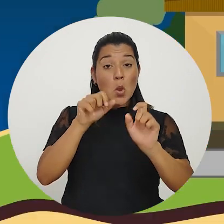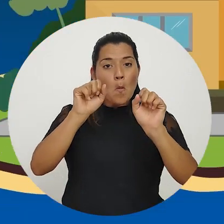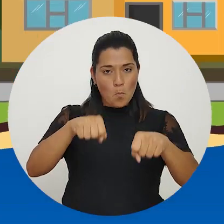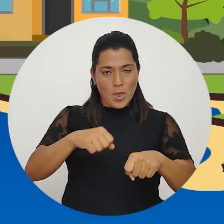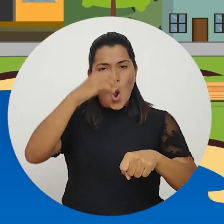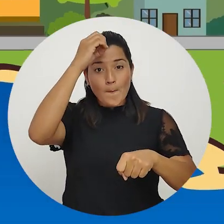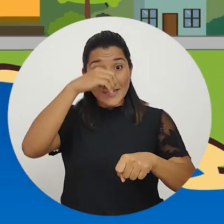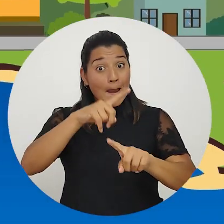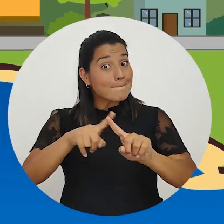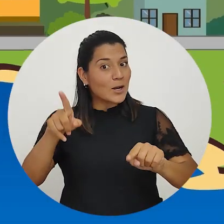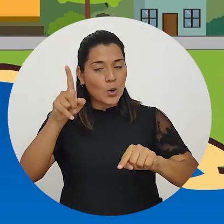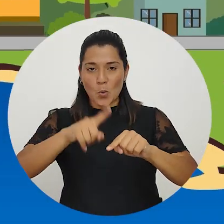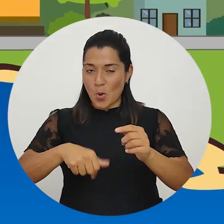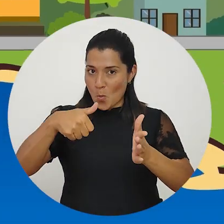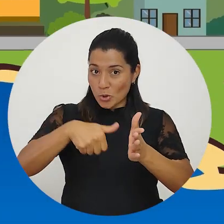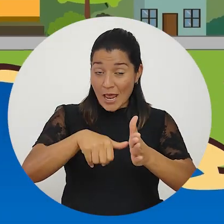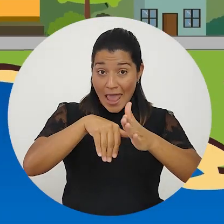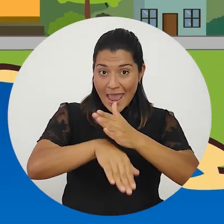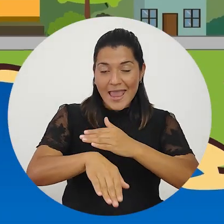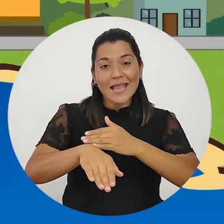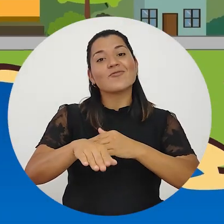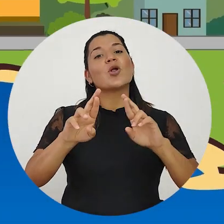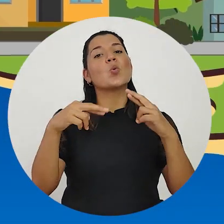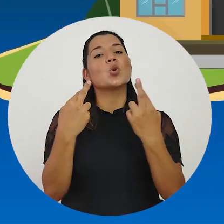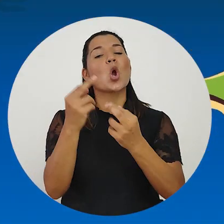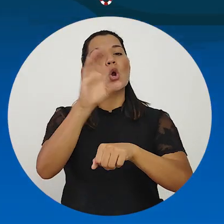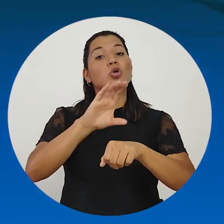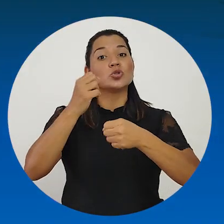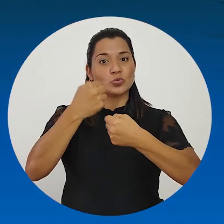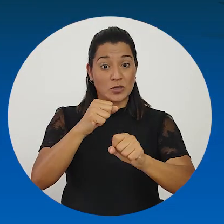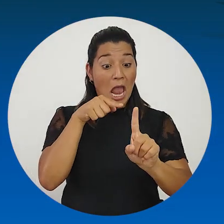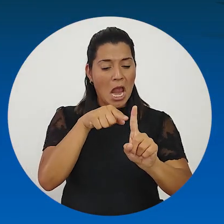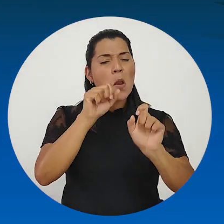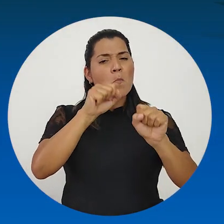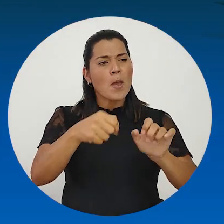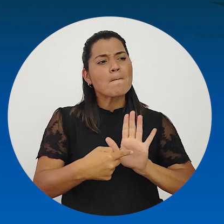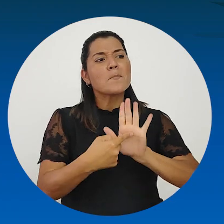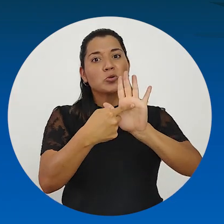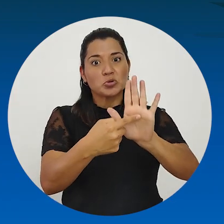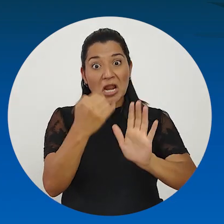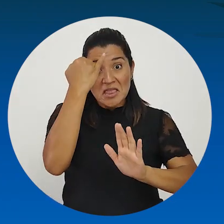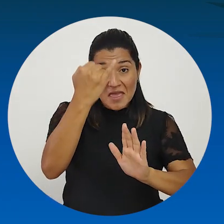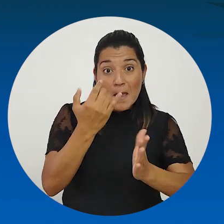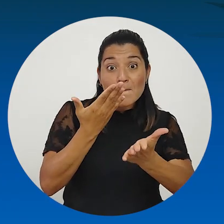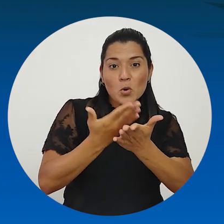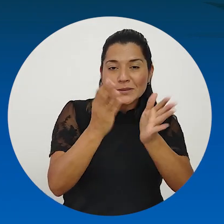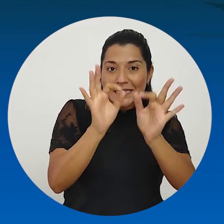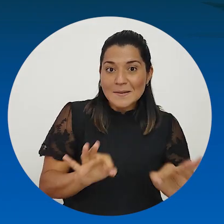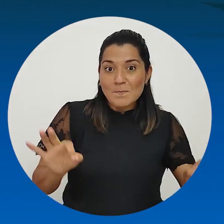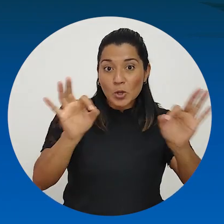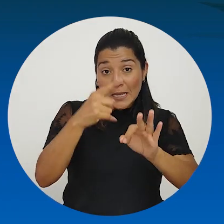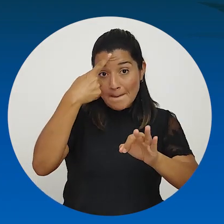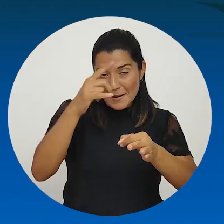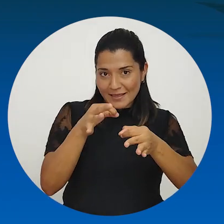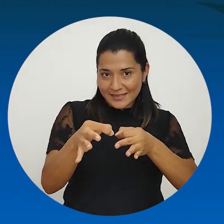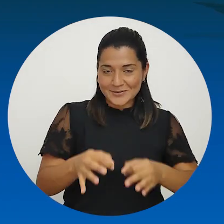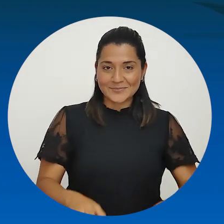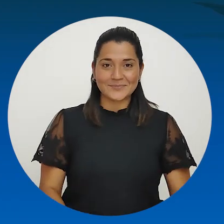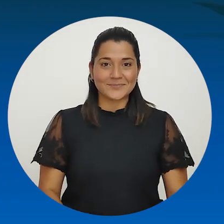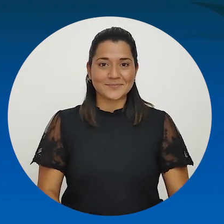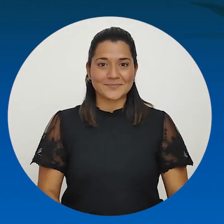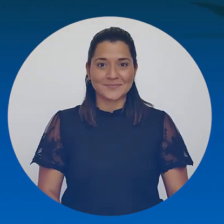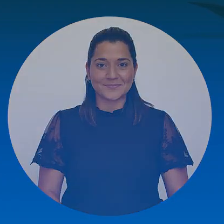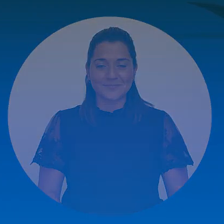Tienen derecho a voz, aunque no a voto, en las sesiones municipales para presentar temas y propuestas relevantes del distrito.